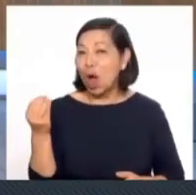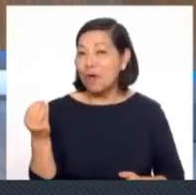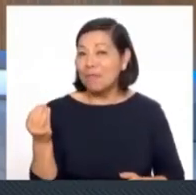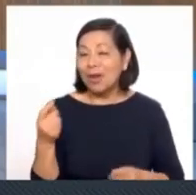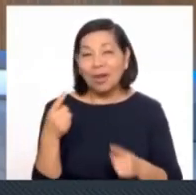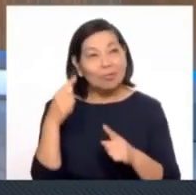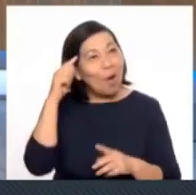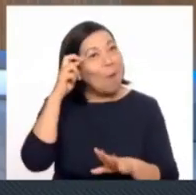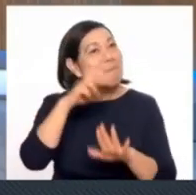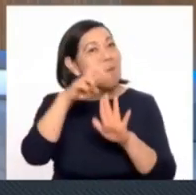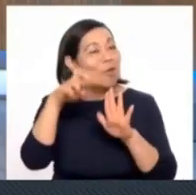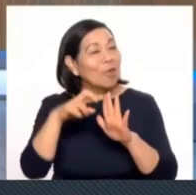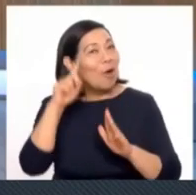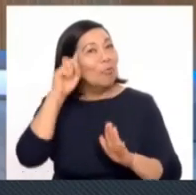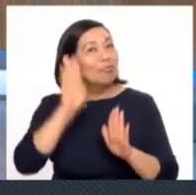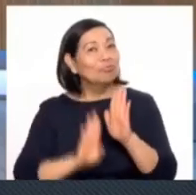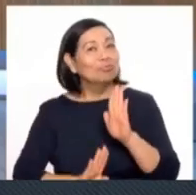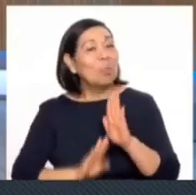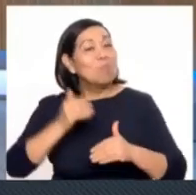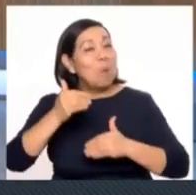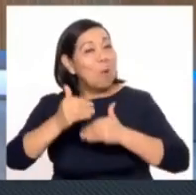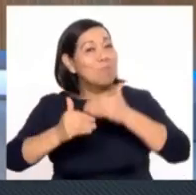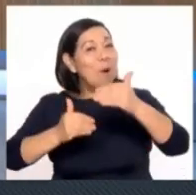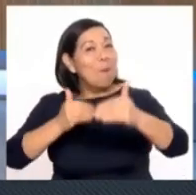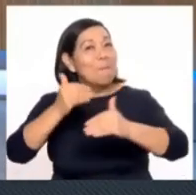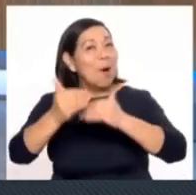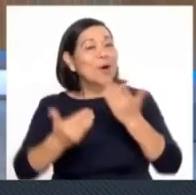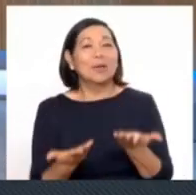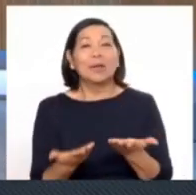¿no?, con diversos proyectos e ideas que poco a poco se van a ir haciendo realidad.